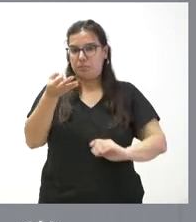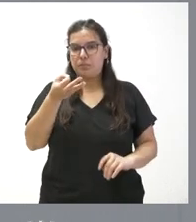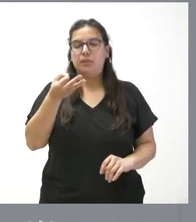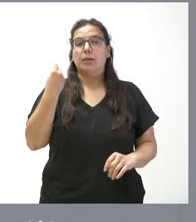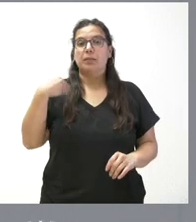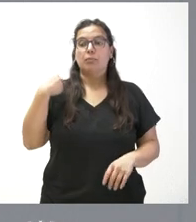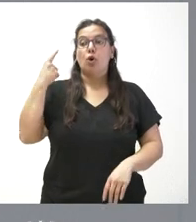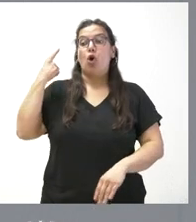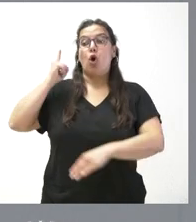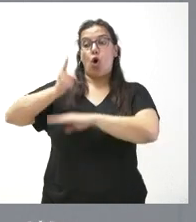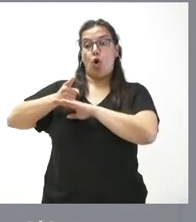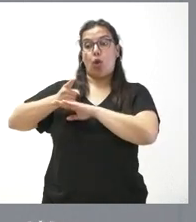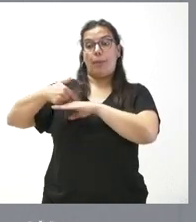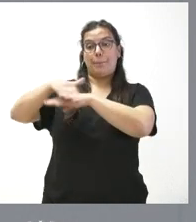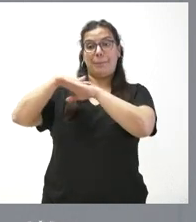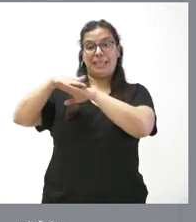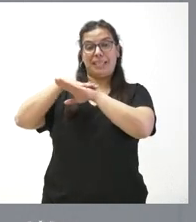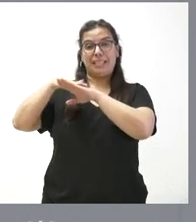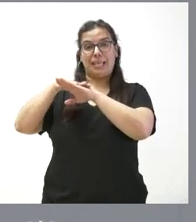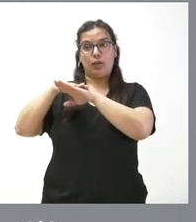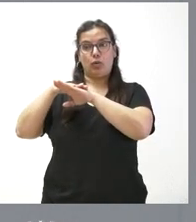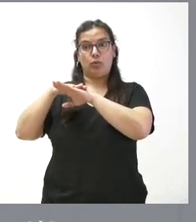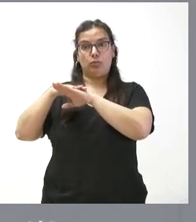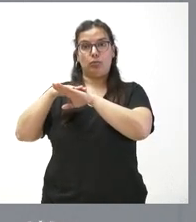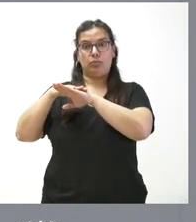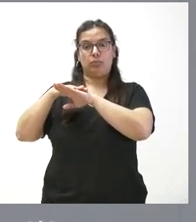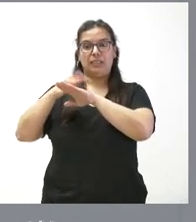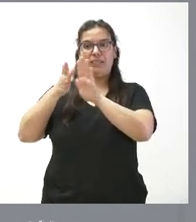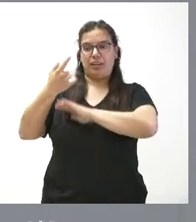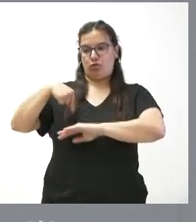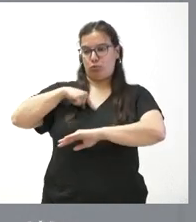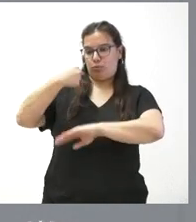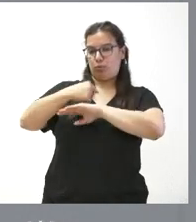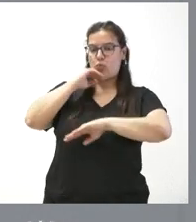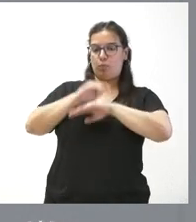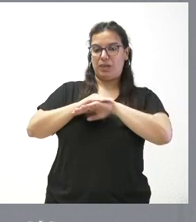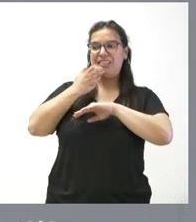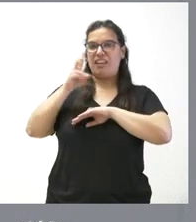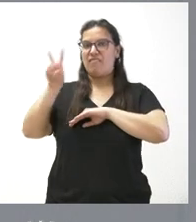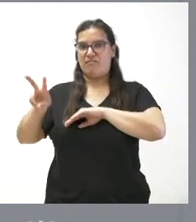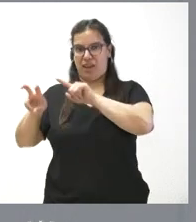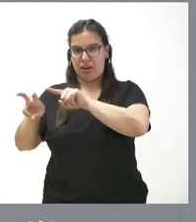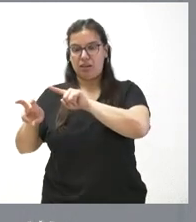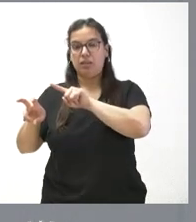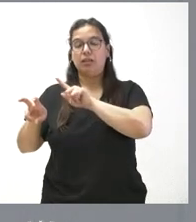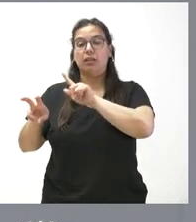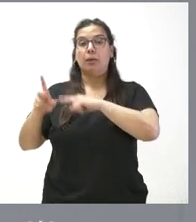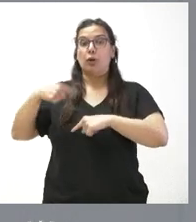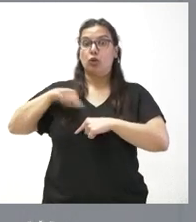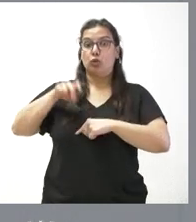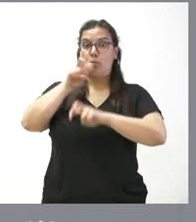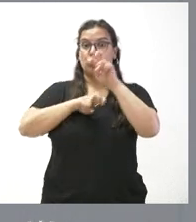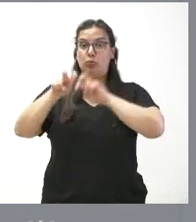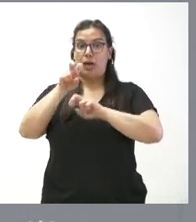orden ministerial es de aplicación mientras sigue vigente. Nuestra idea es buscar el cauce legal